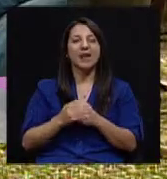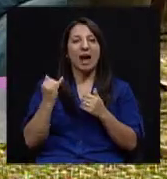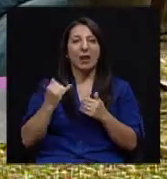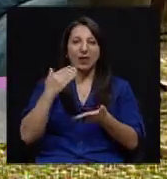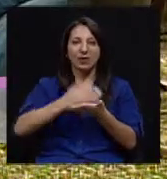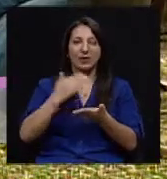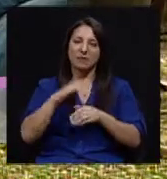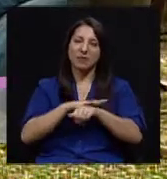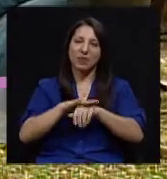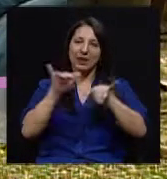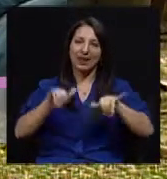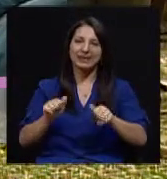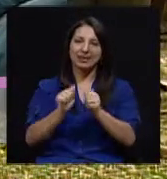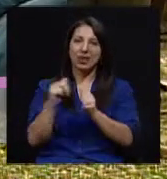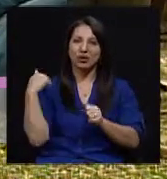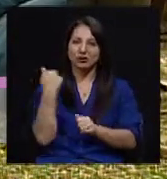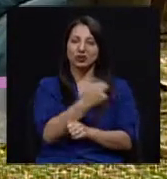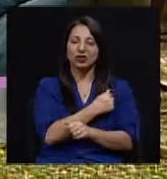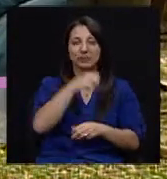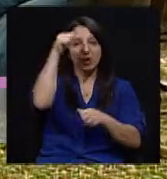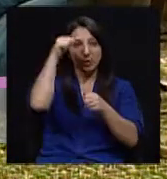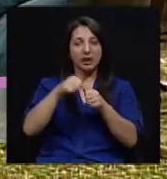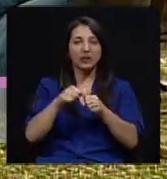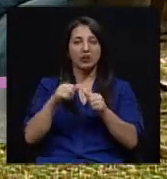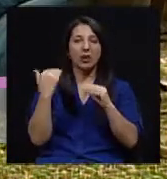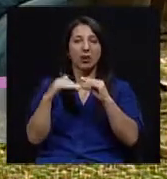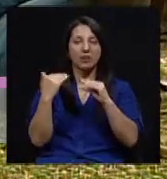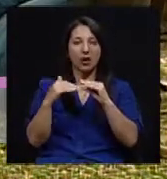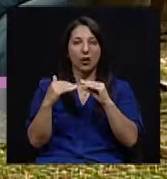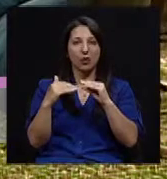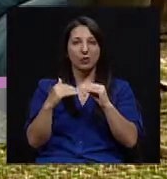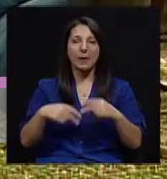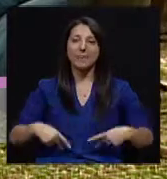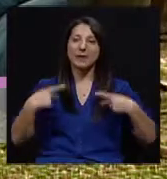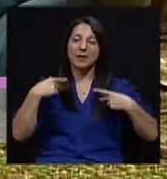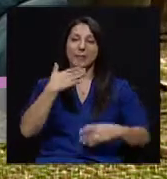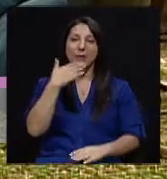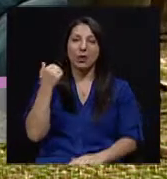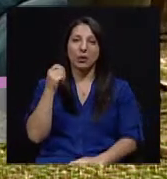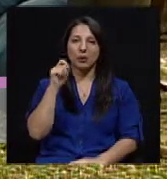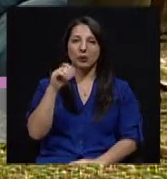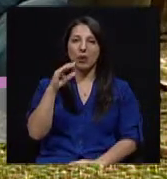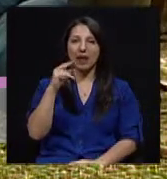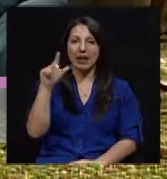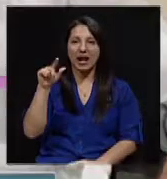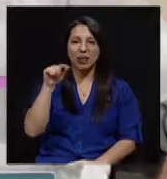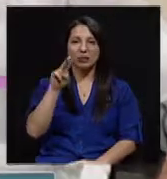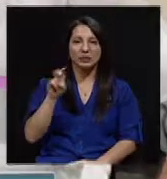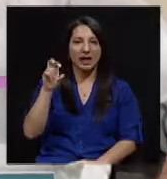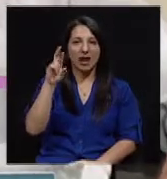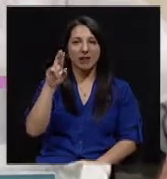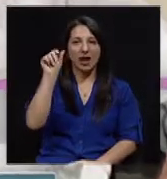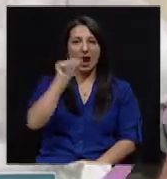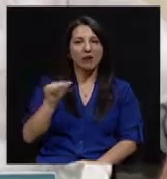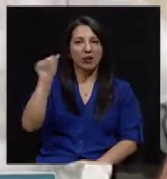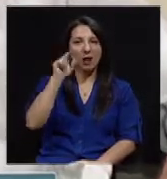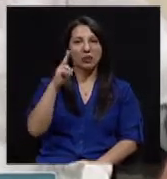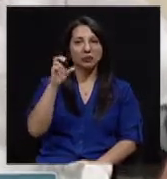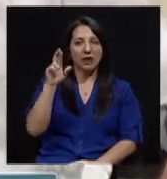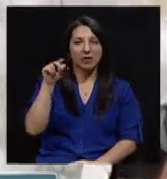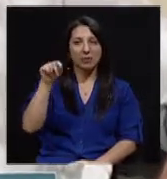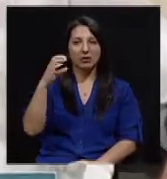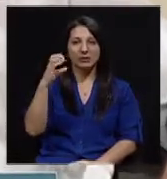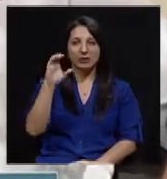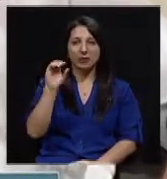corte. Por favor, quédense con nosotros. Recuerden nuestro correo www.vivirmejor.canalucr.ac